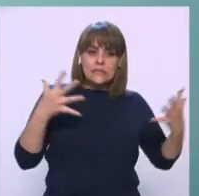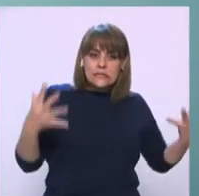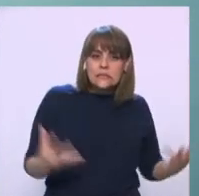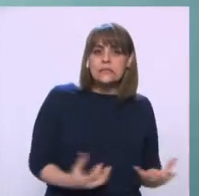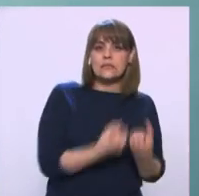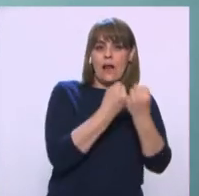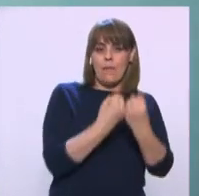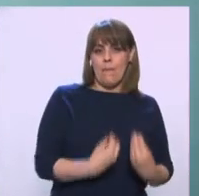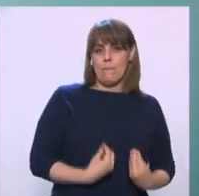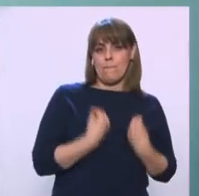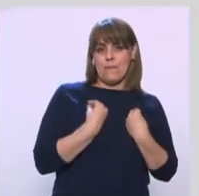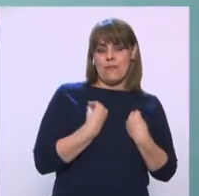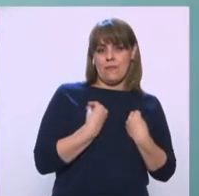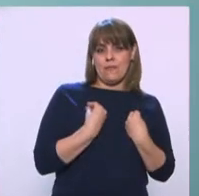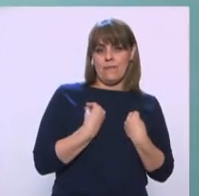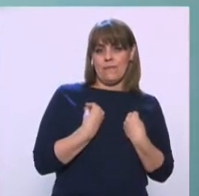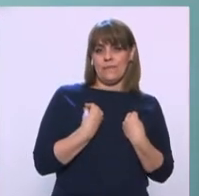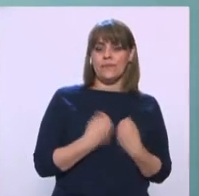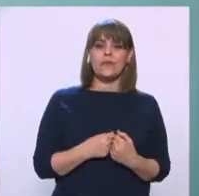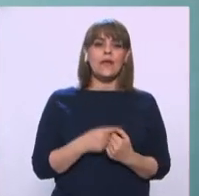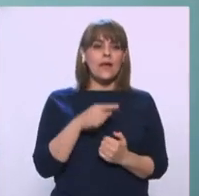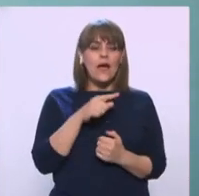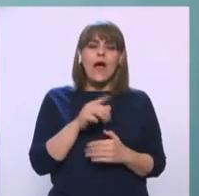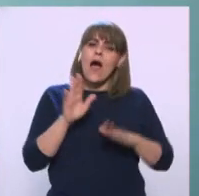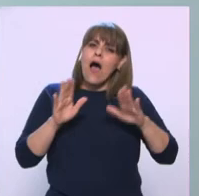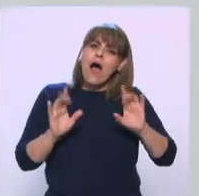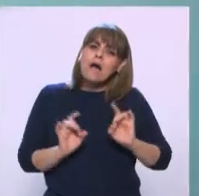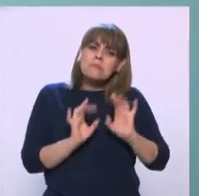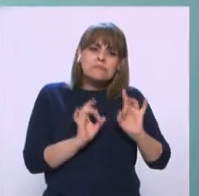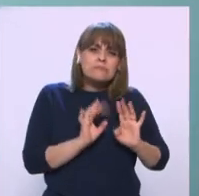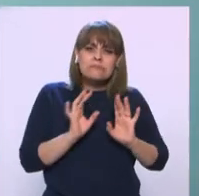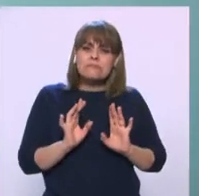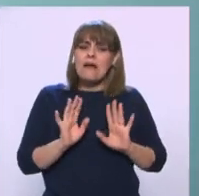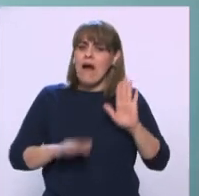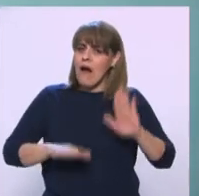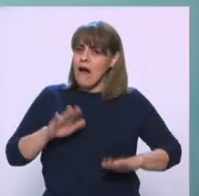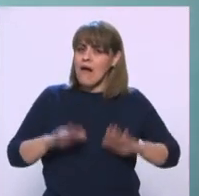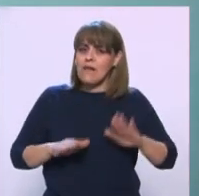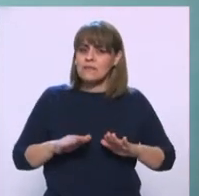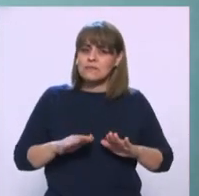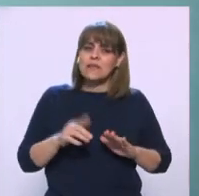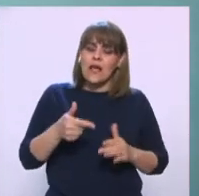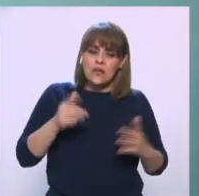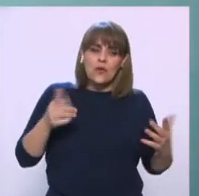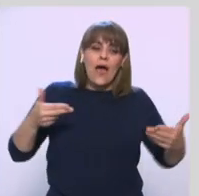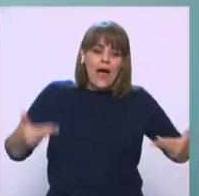atienden recién llegados a este mundo y en muchas ocasiones también quienes nos despiden.